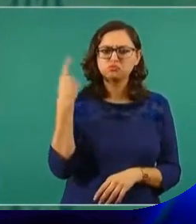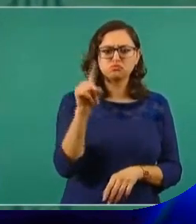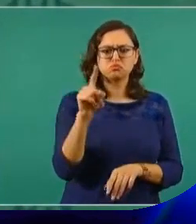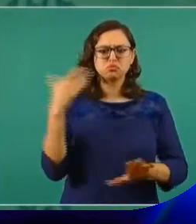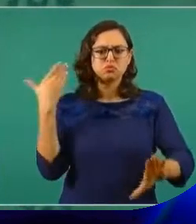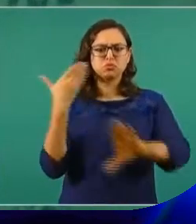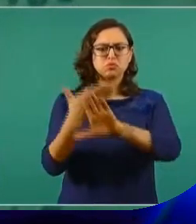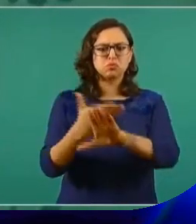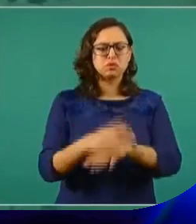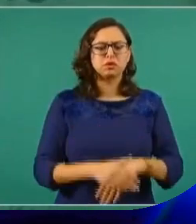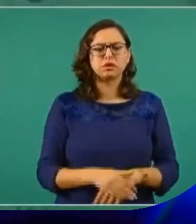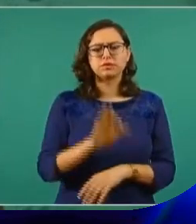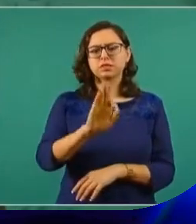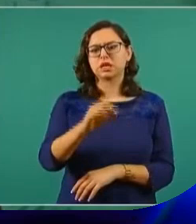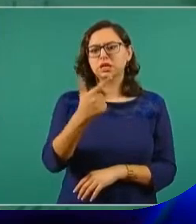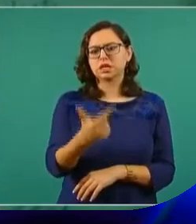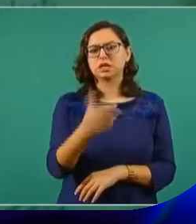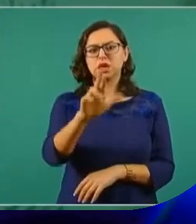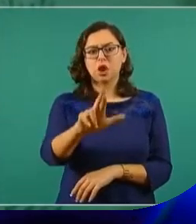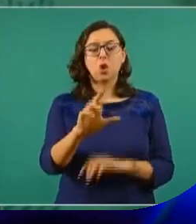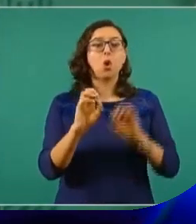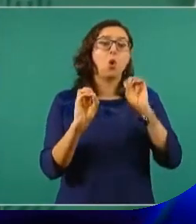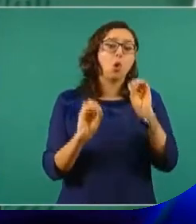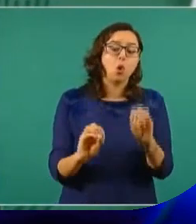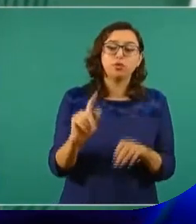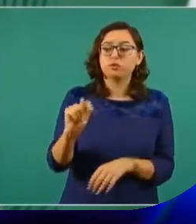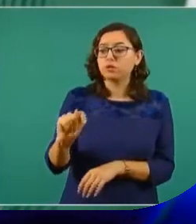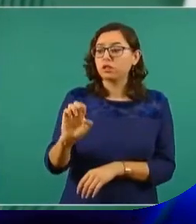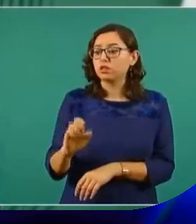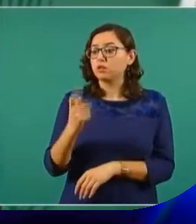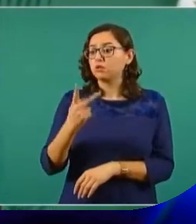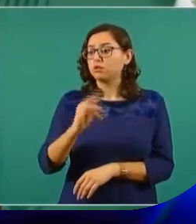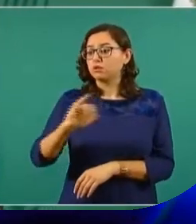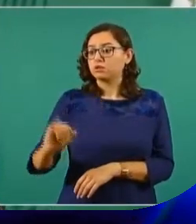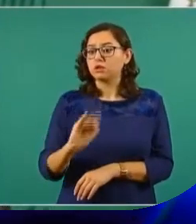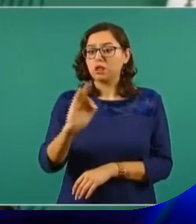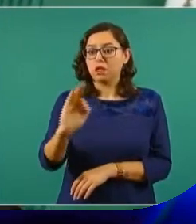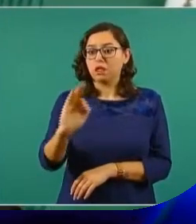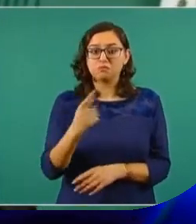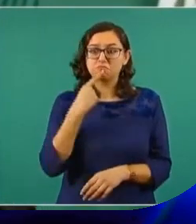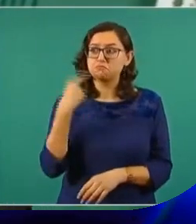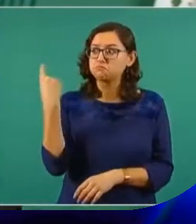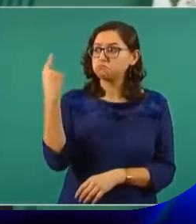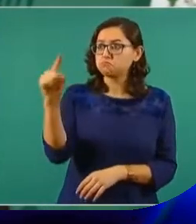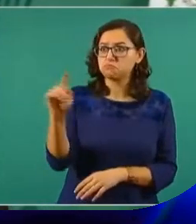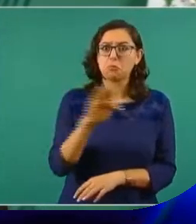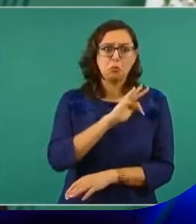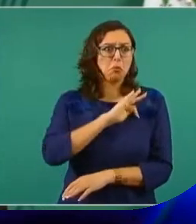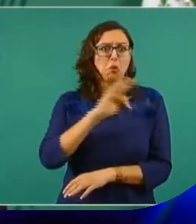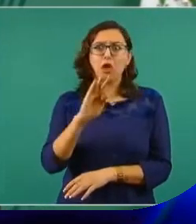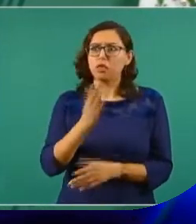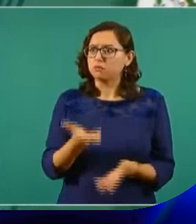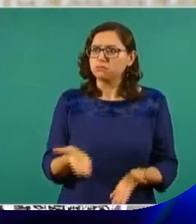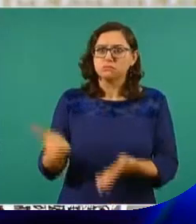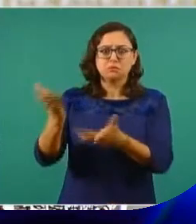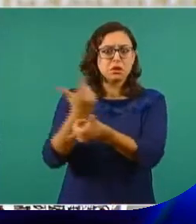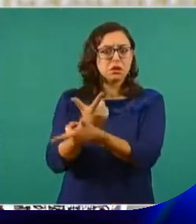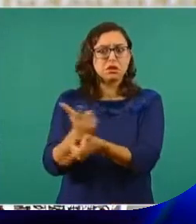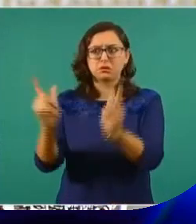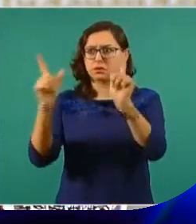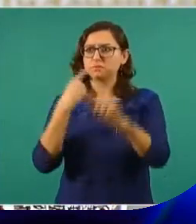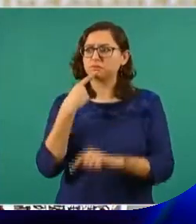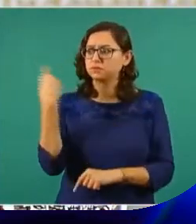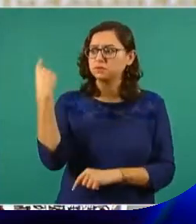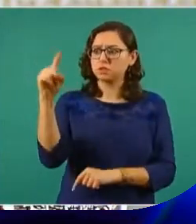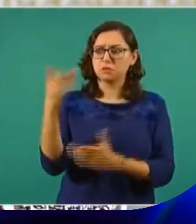sea el tribunal el que resuelva. Pero yo tengo mi conciencia tranquila y conozco muy bien